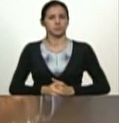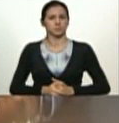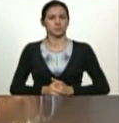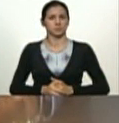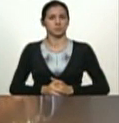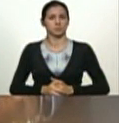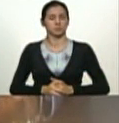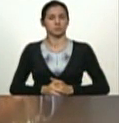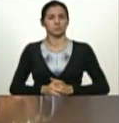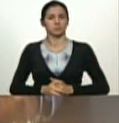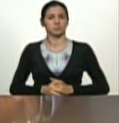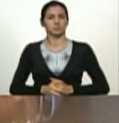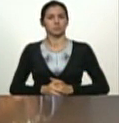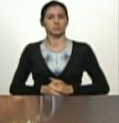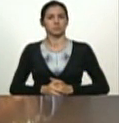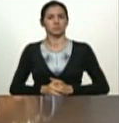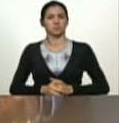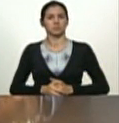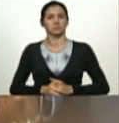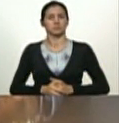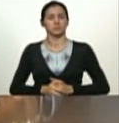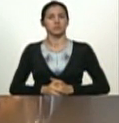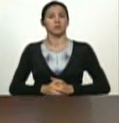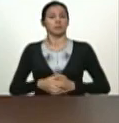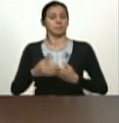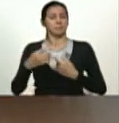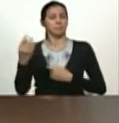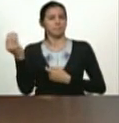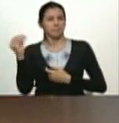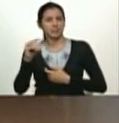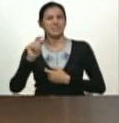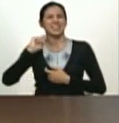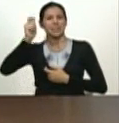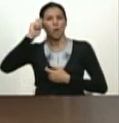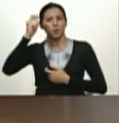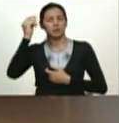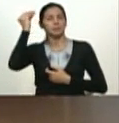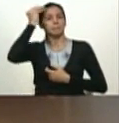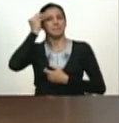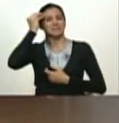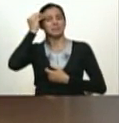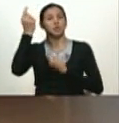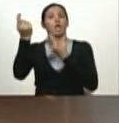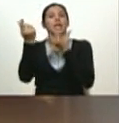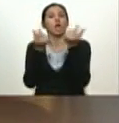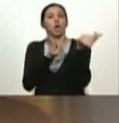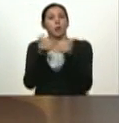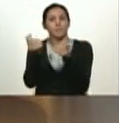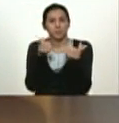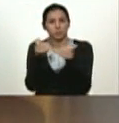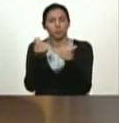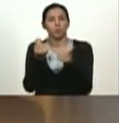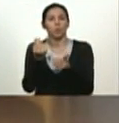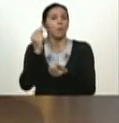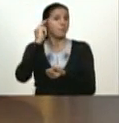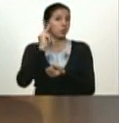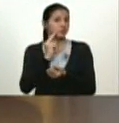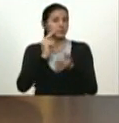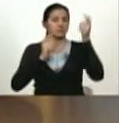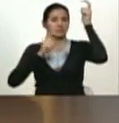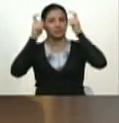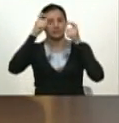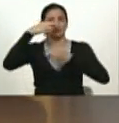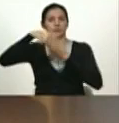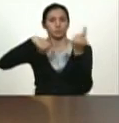fuerza teórica. fuerza de contenido al pensamiento económico bolivariano, chavista,